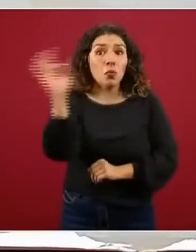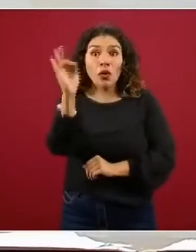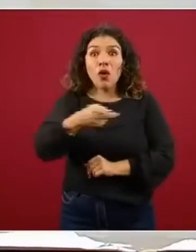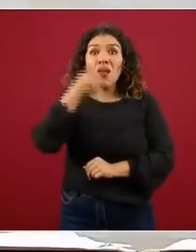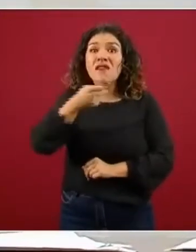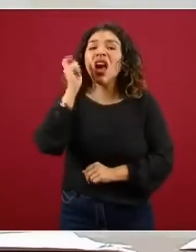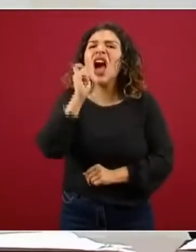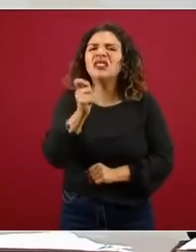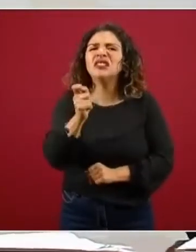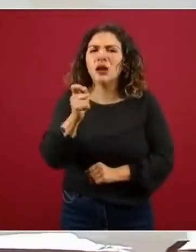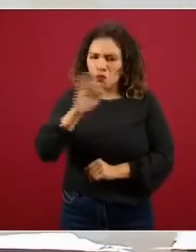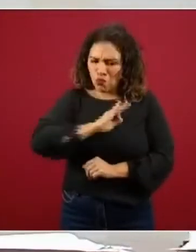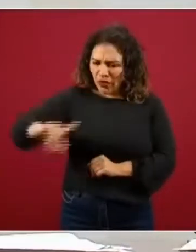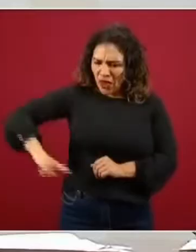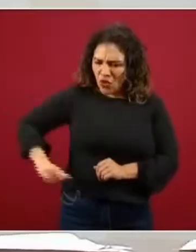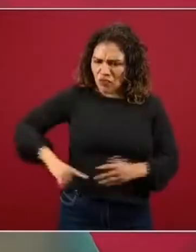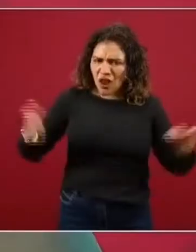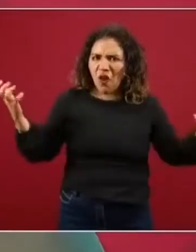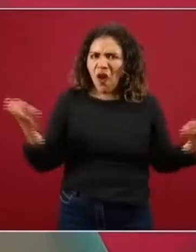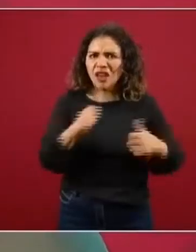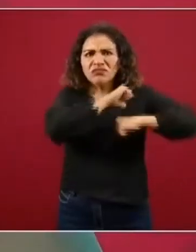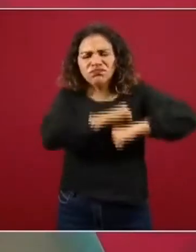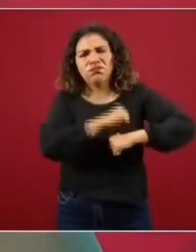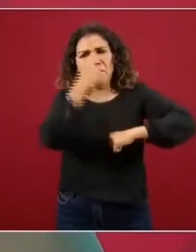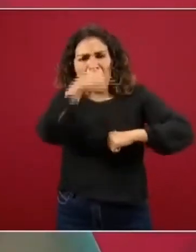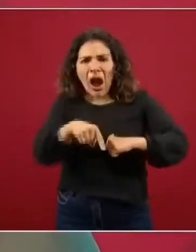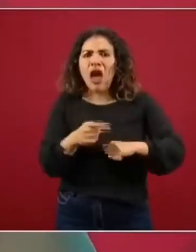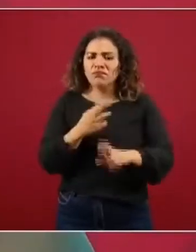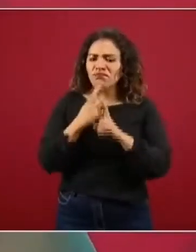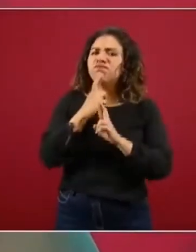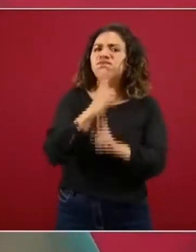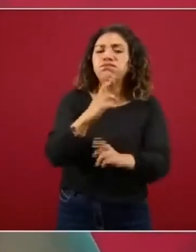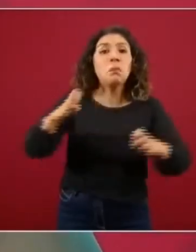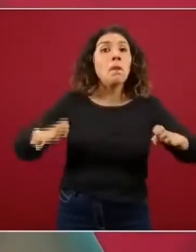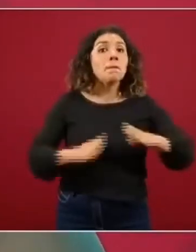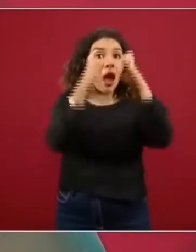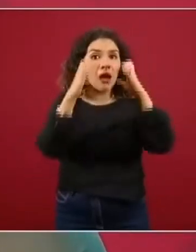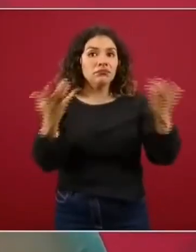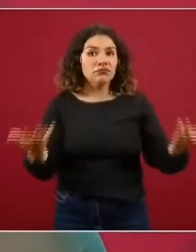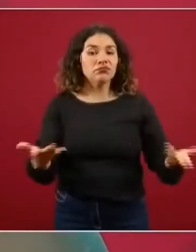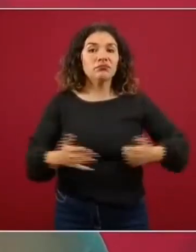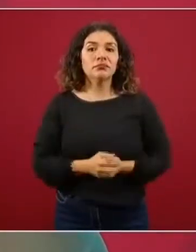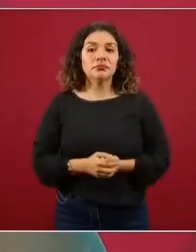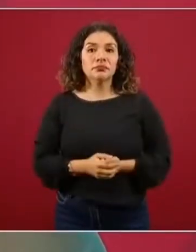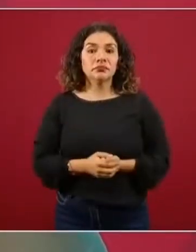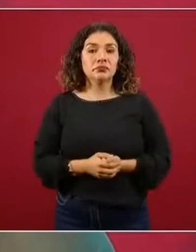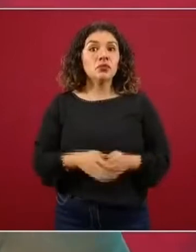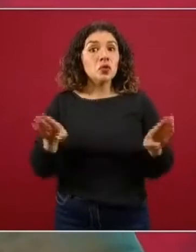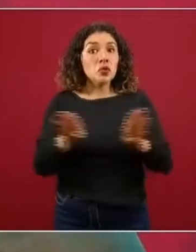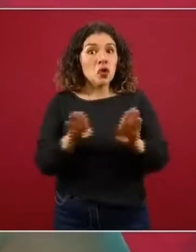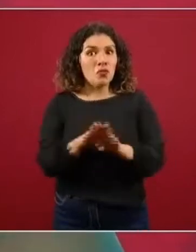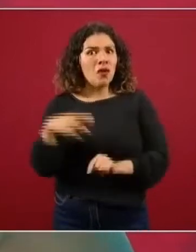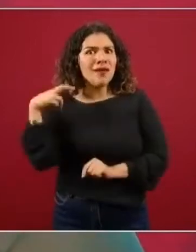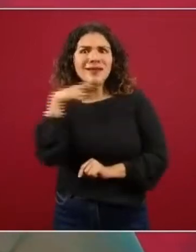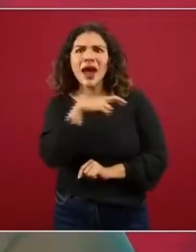hablemos de la capacidad del Estado mexicano para responder a una emergencia. En una reacción por demás